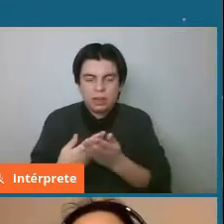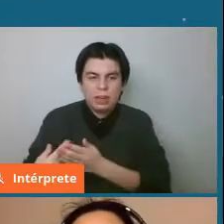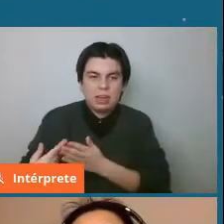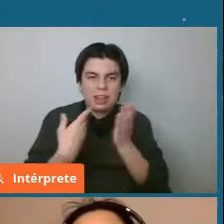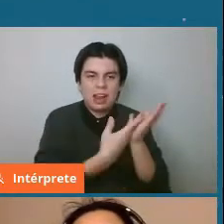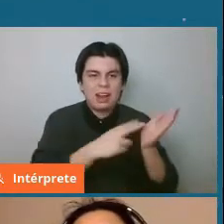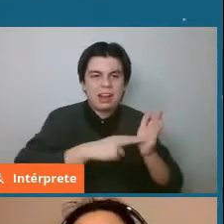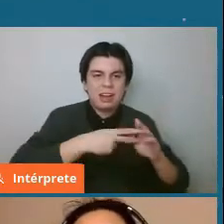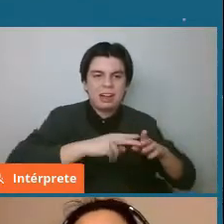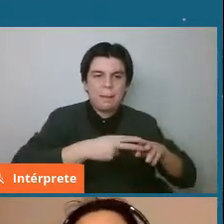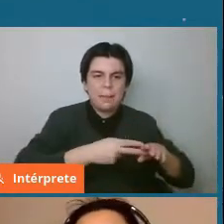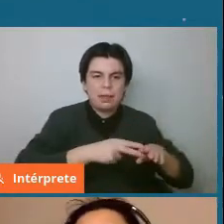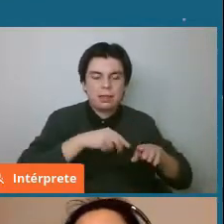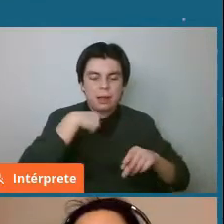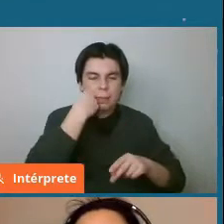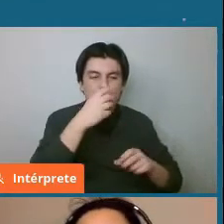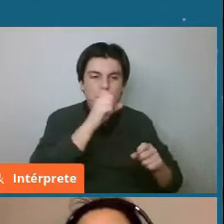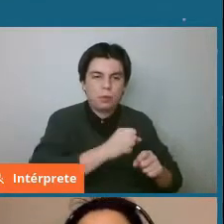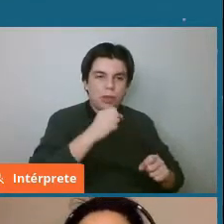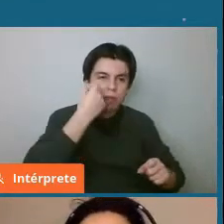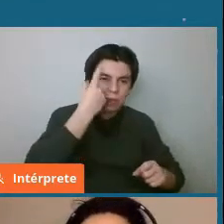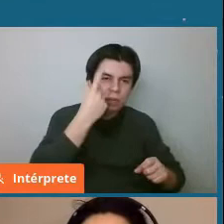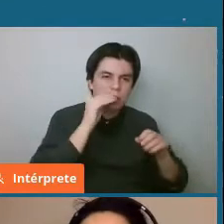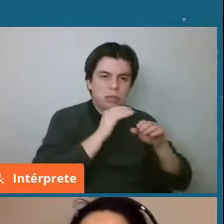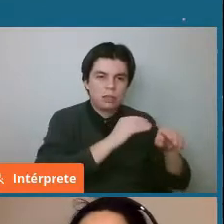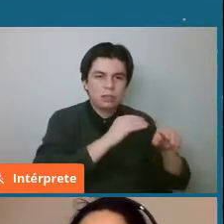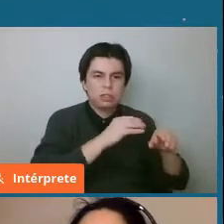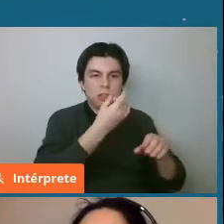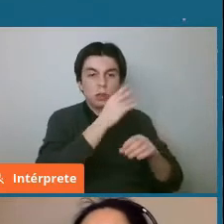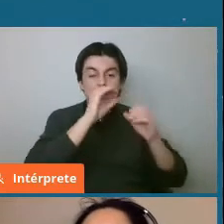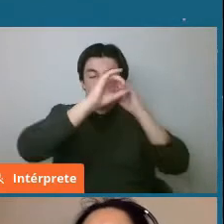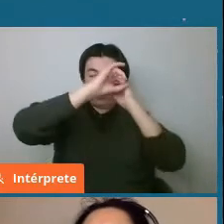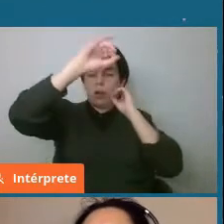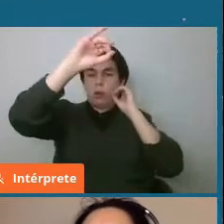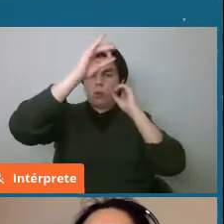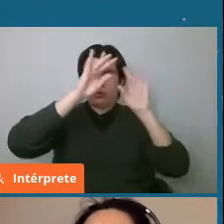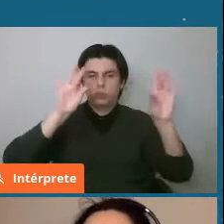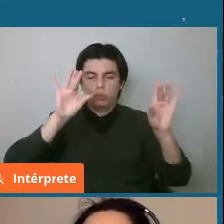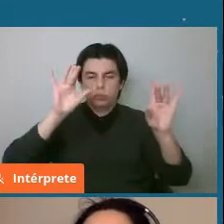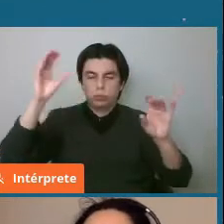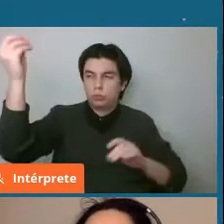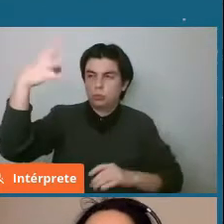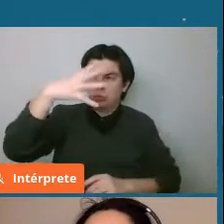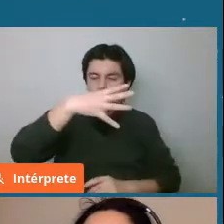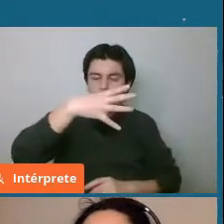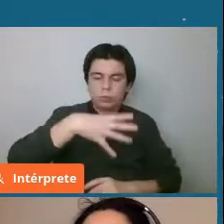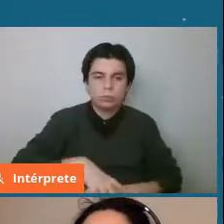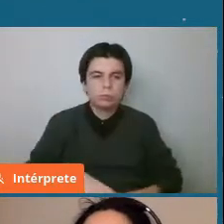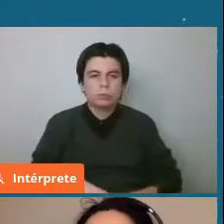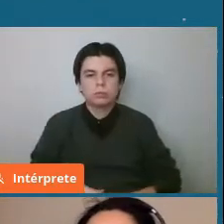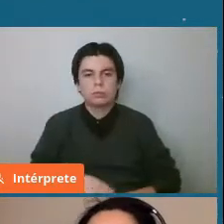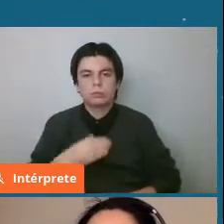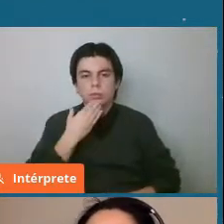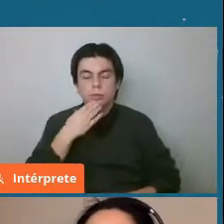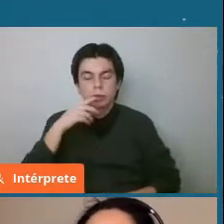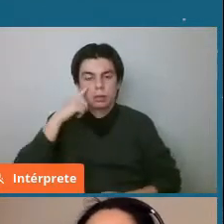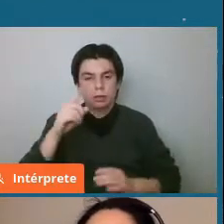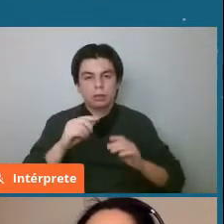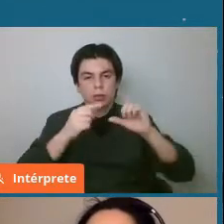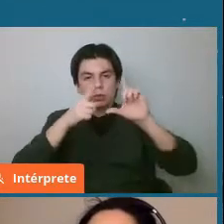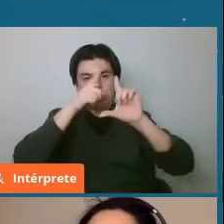que están tratando de verificar solamente con la luz. Entonces, esto demás, este es un